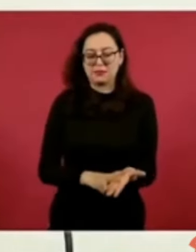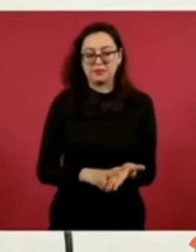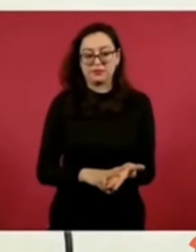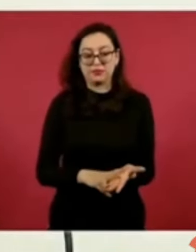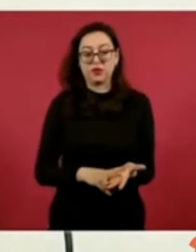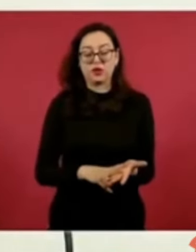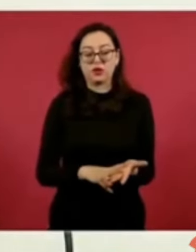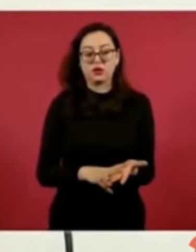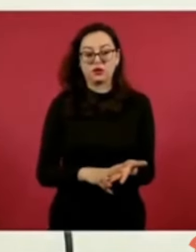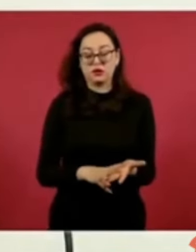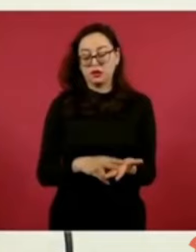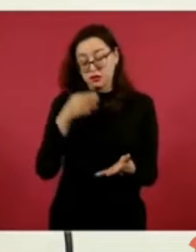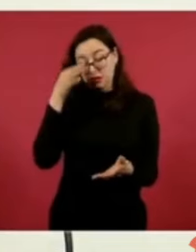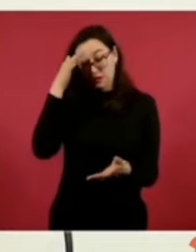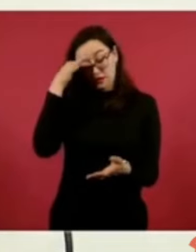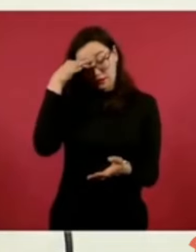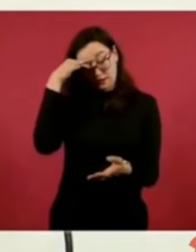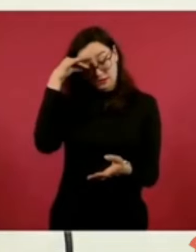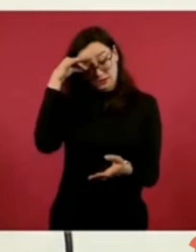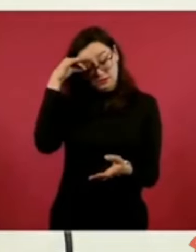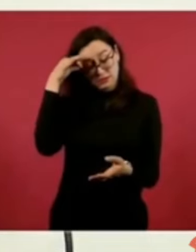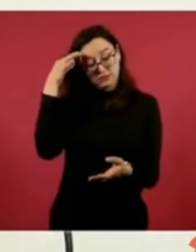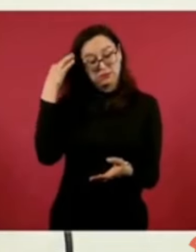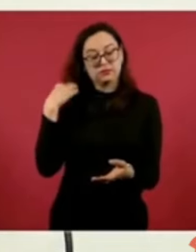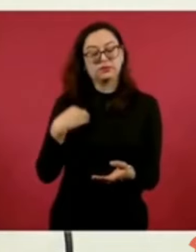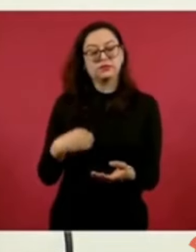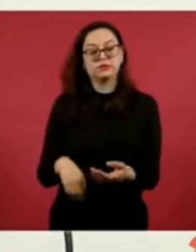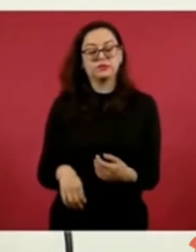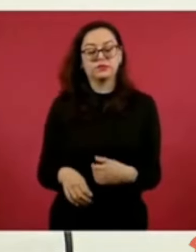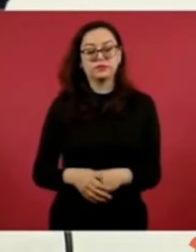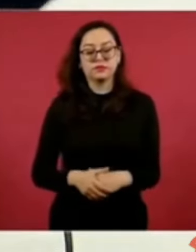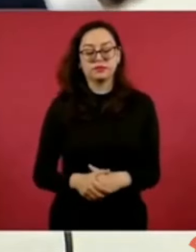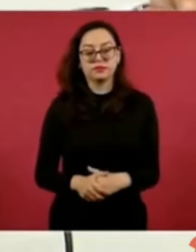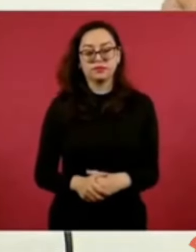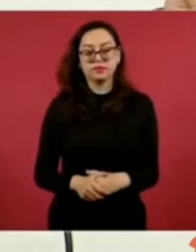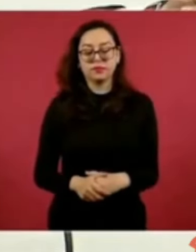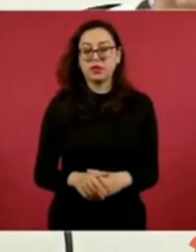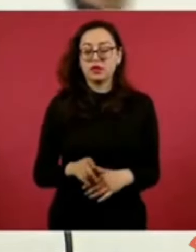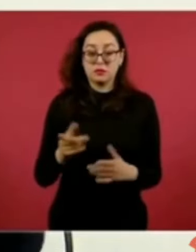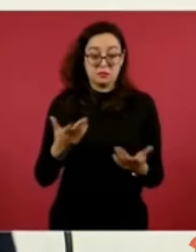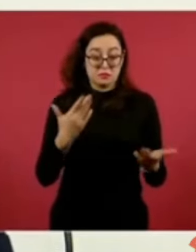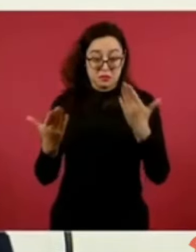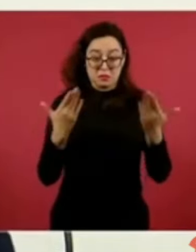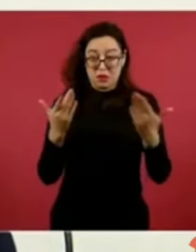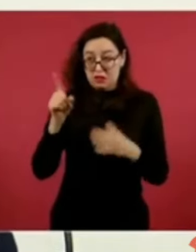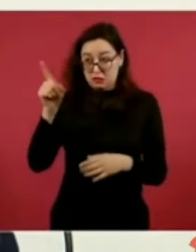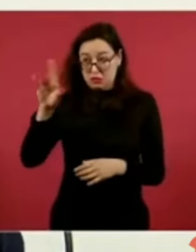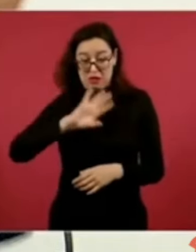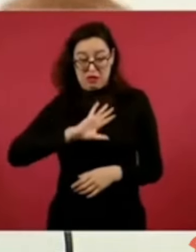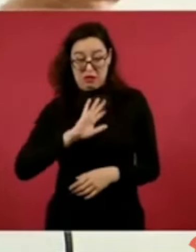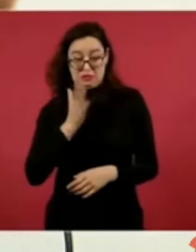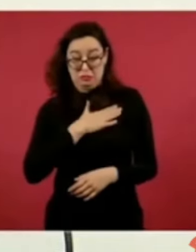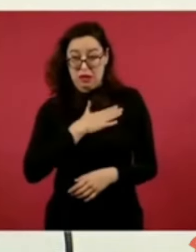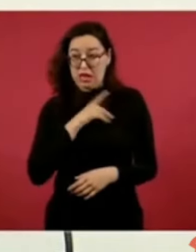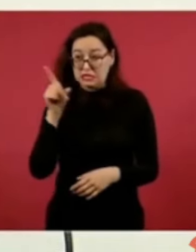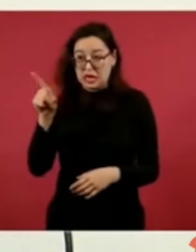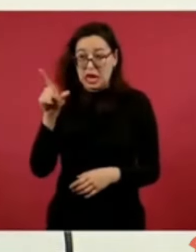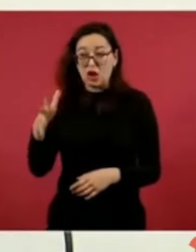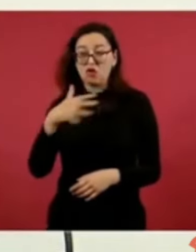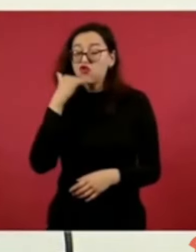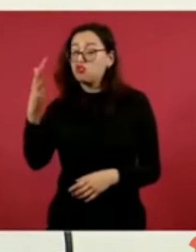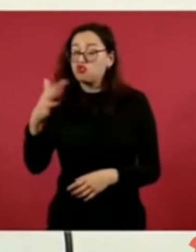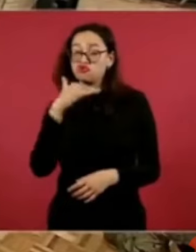Comparando a México con España en este asunto, allá hay mucha corrupción. Pero hay menos